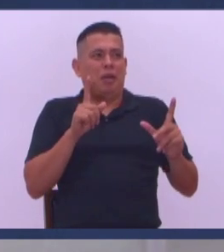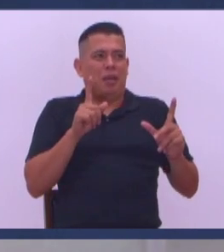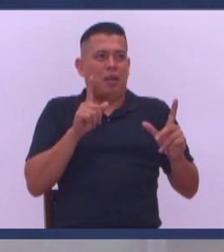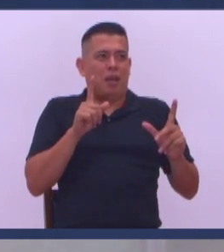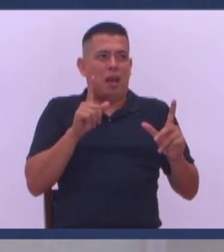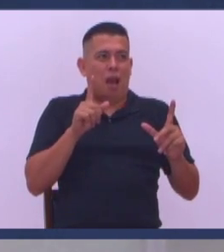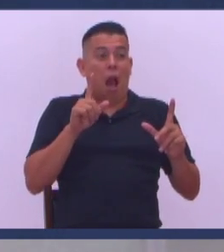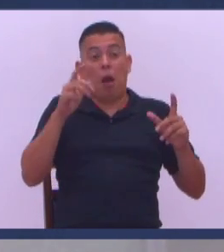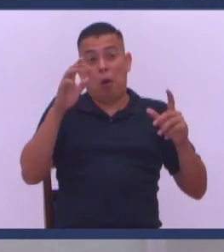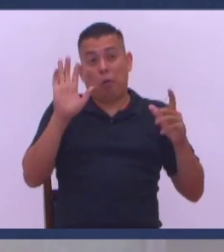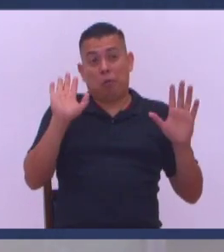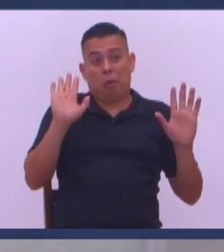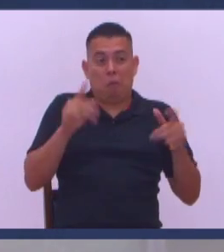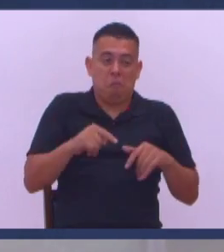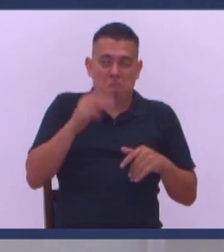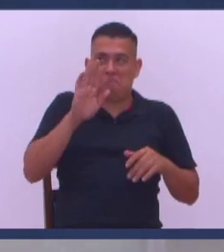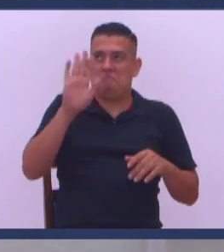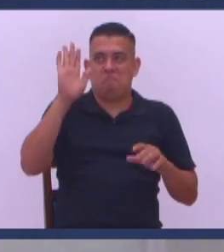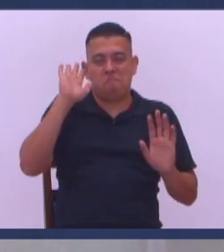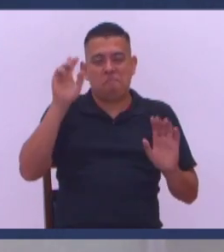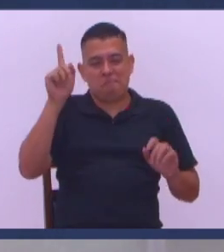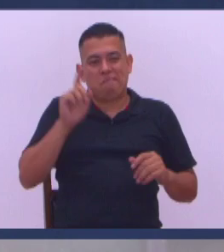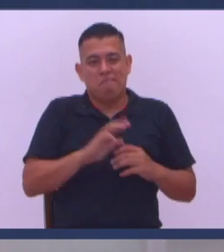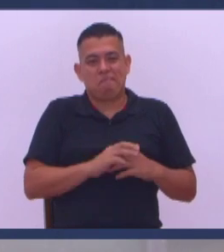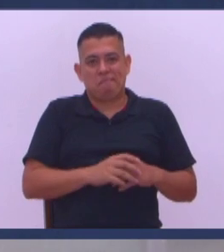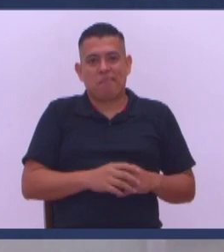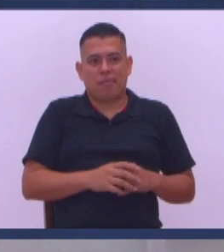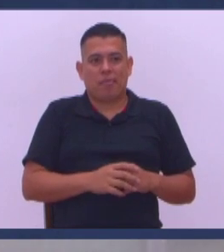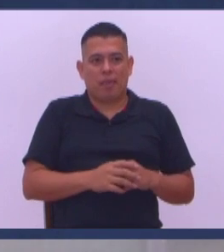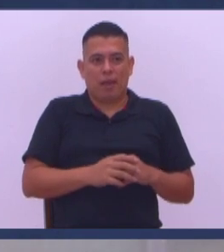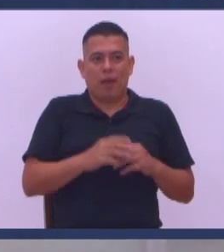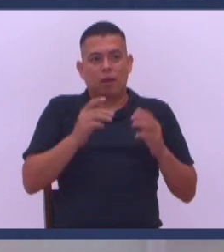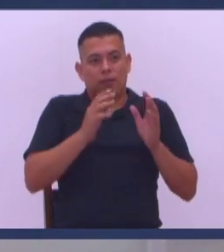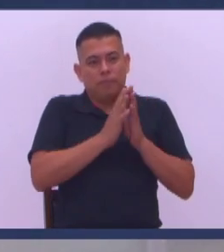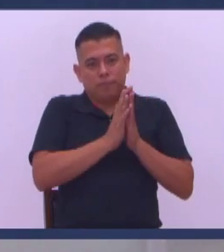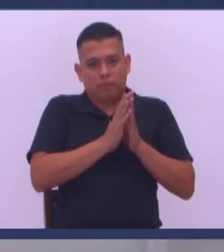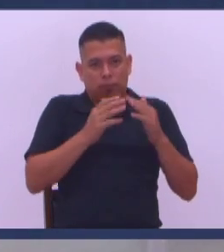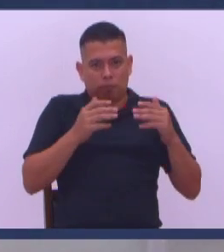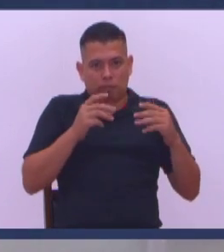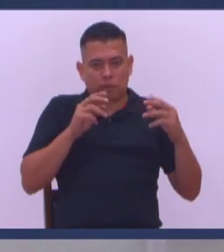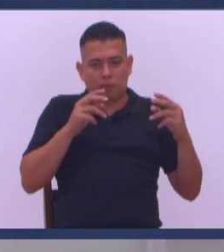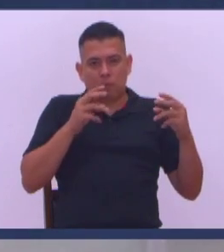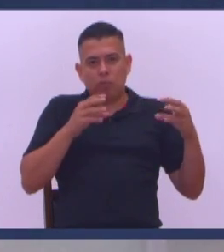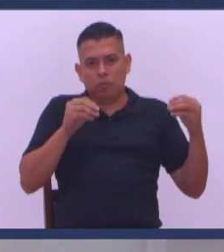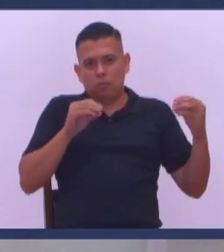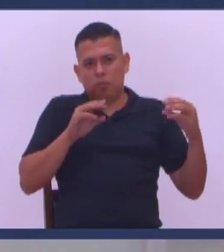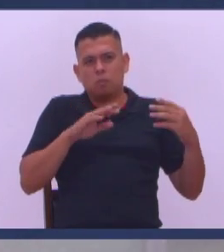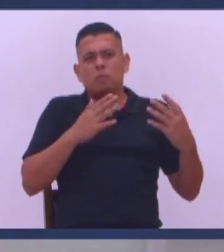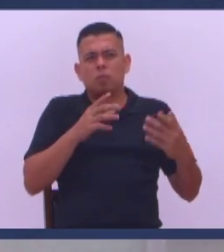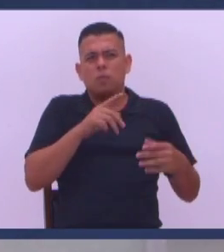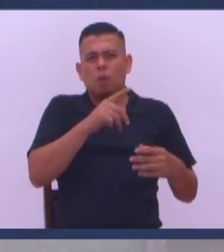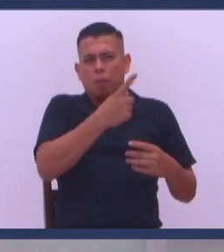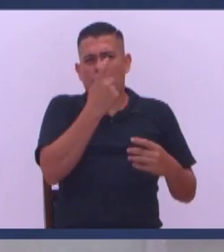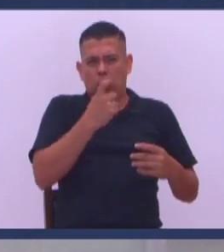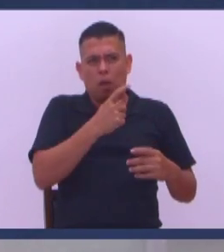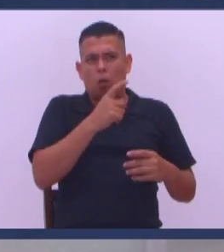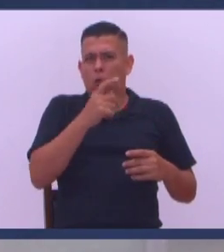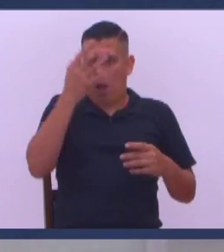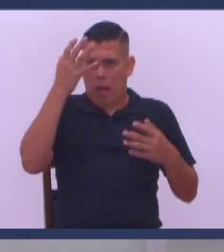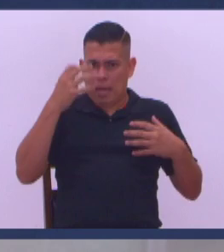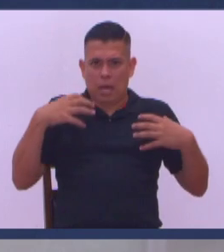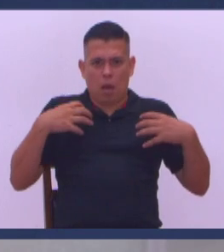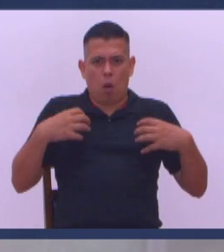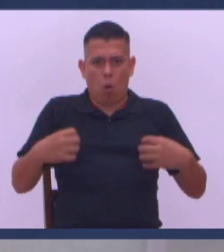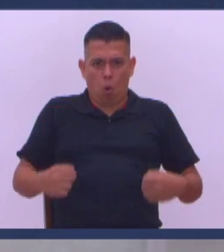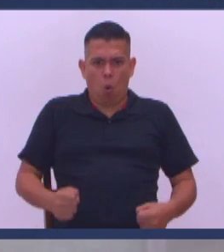que tu mujer vea otro Le dije yo Pero bueno Ese otro tema Entonces Cuando comenzamos a hablar Mira me dice ¿Y tú crees que en algún momento El